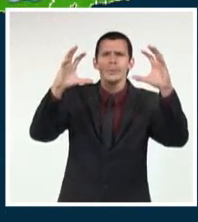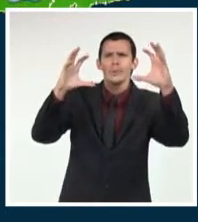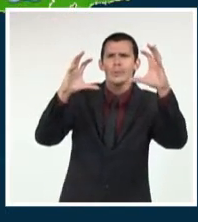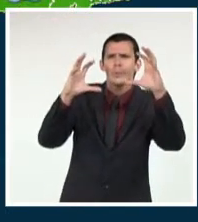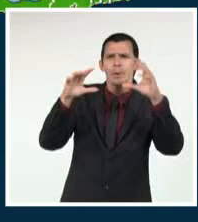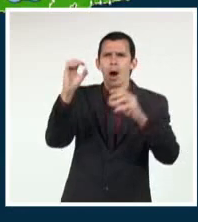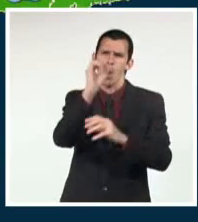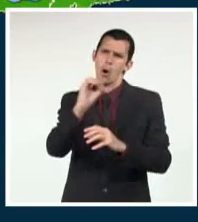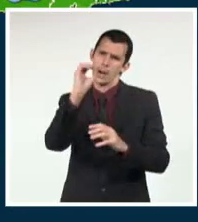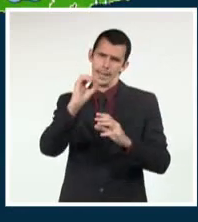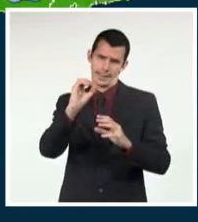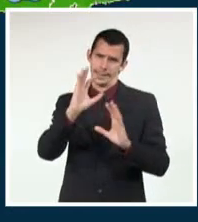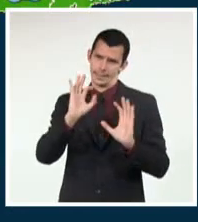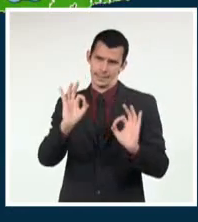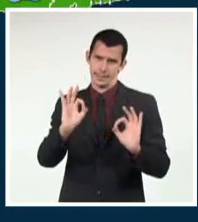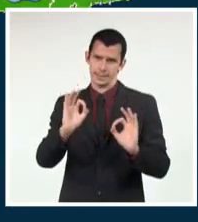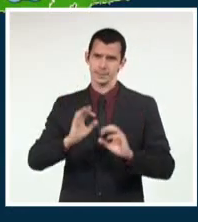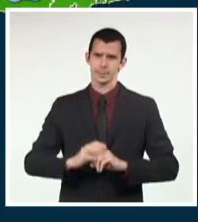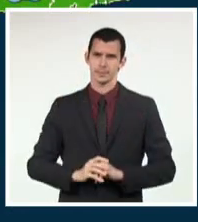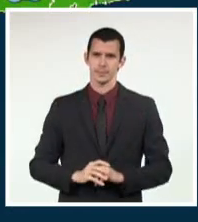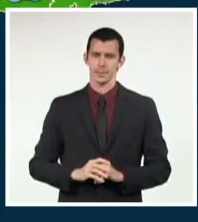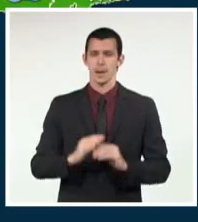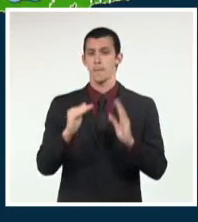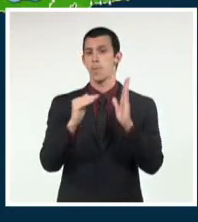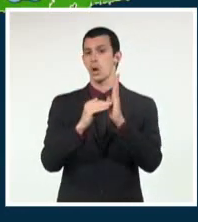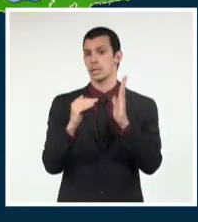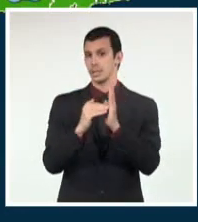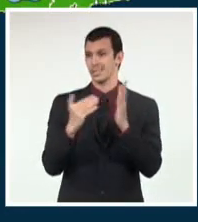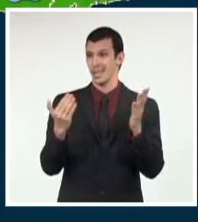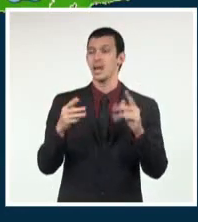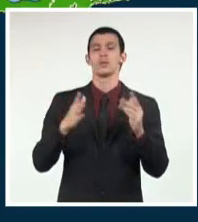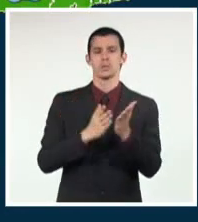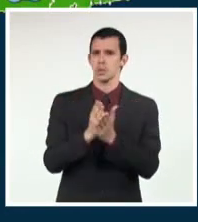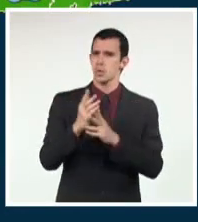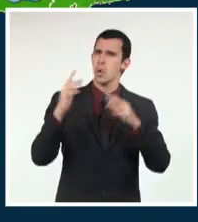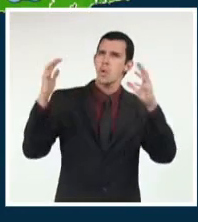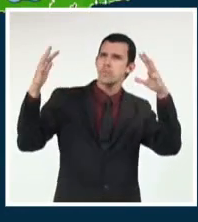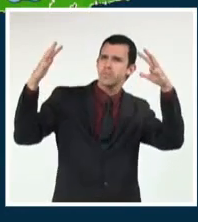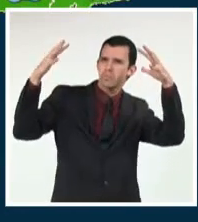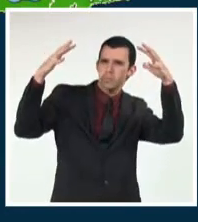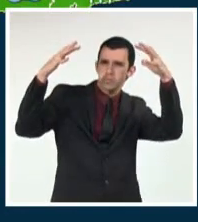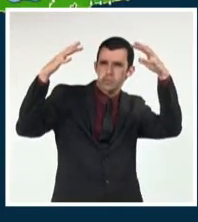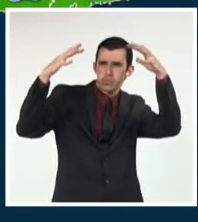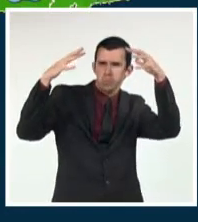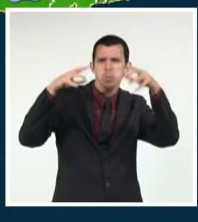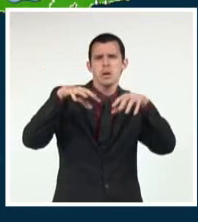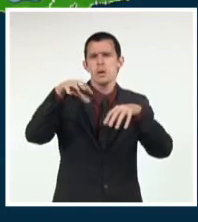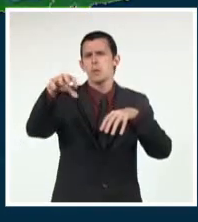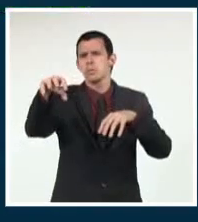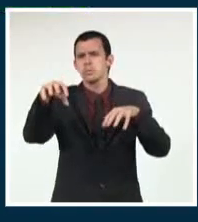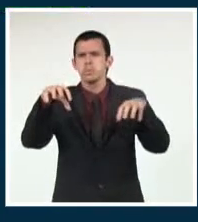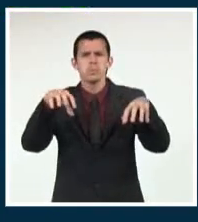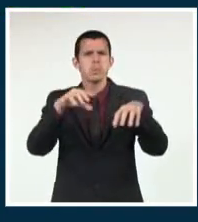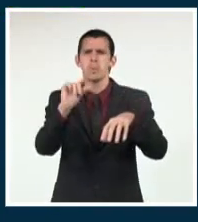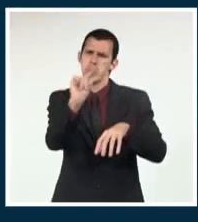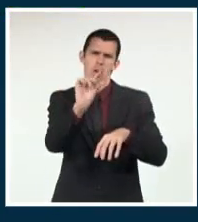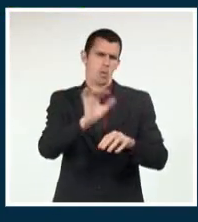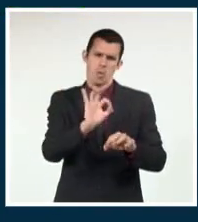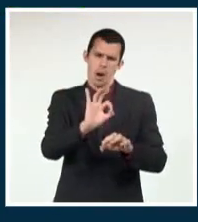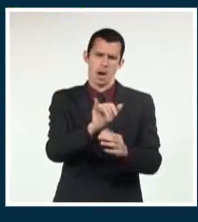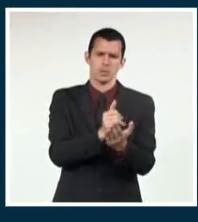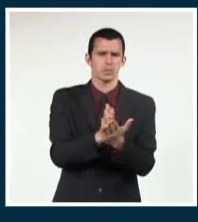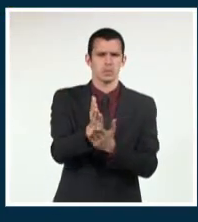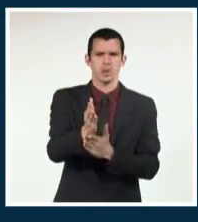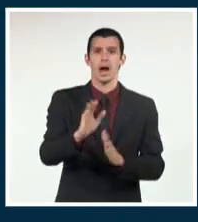norte oriental. Por la tarde estará parcialmente nublado con escasas precipitaciones a lo largo de todo nuestro país. Y en cuanto a la